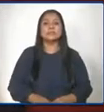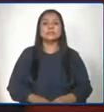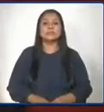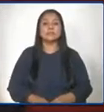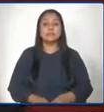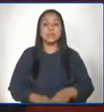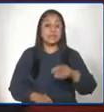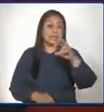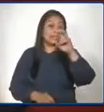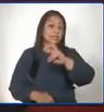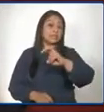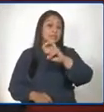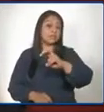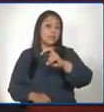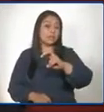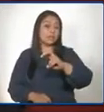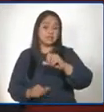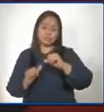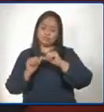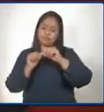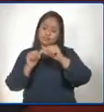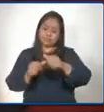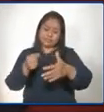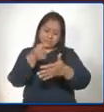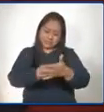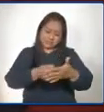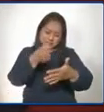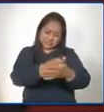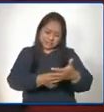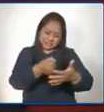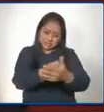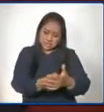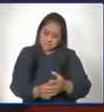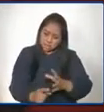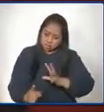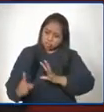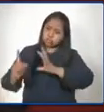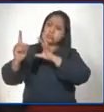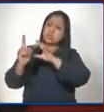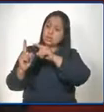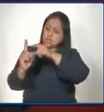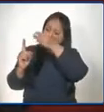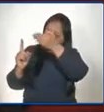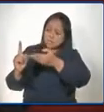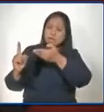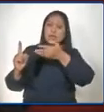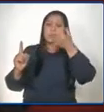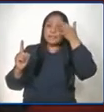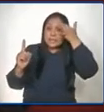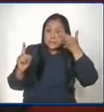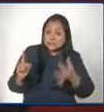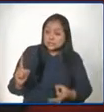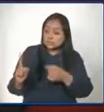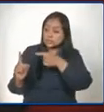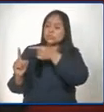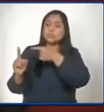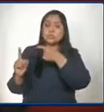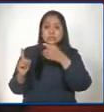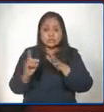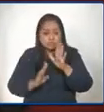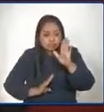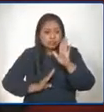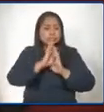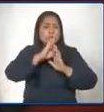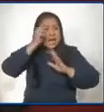Necesitamos seguir trabajando para desarrollar su liderazgo, toma de decisiones, el desarrollo de